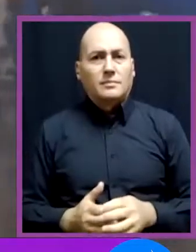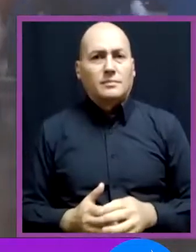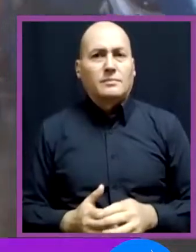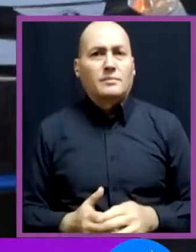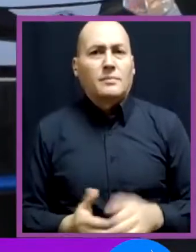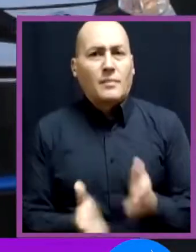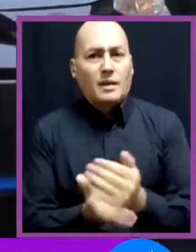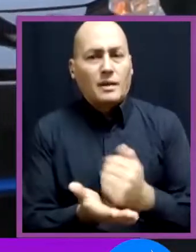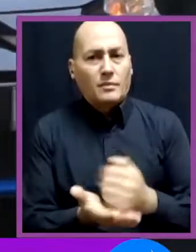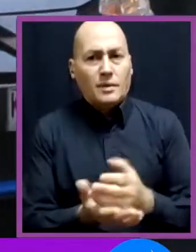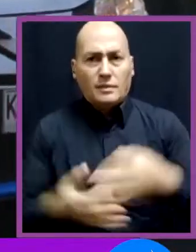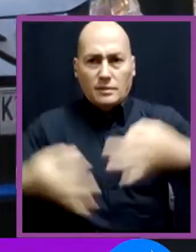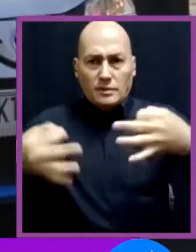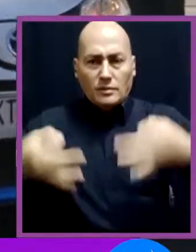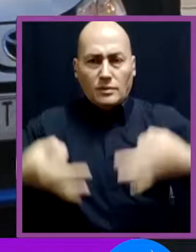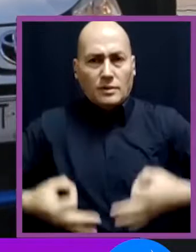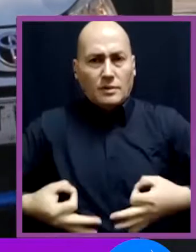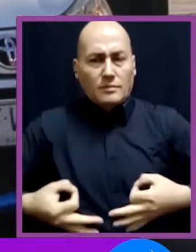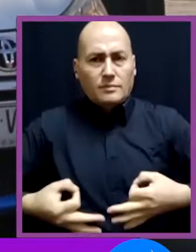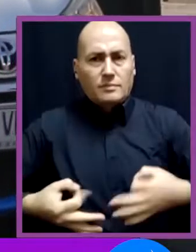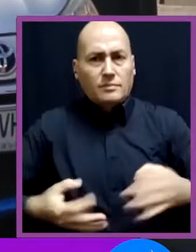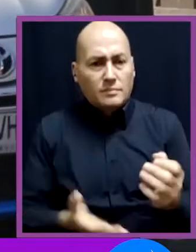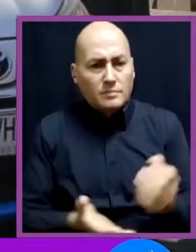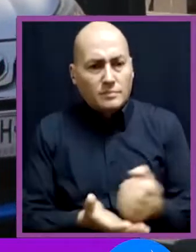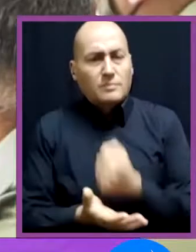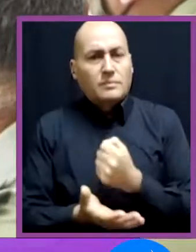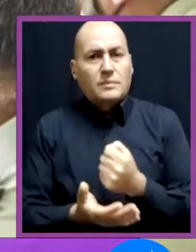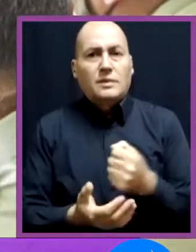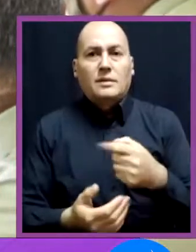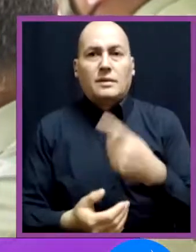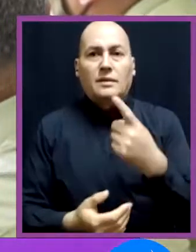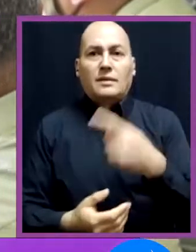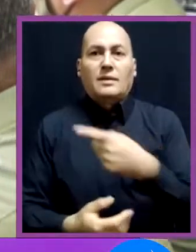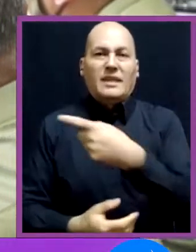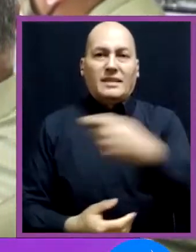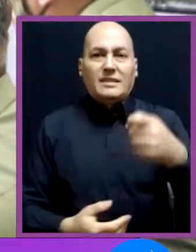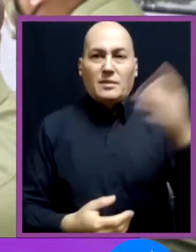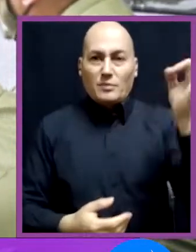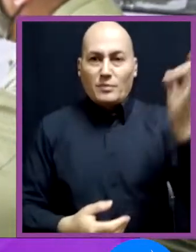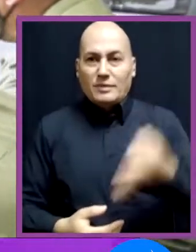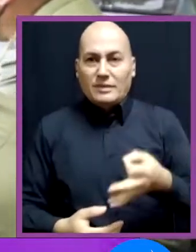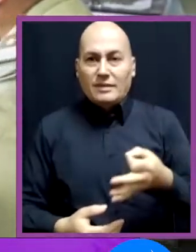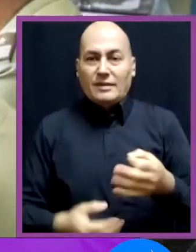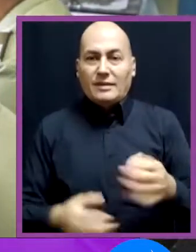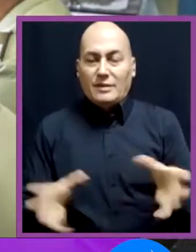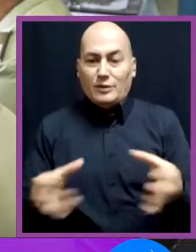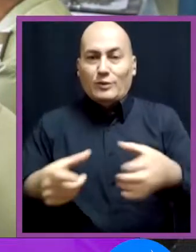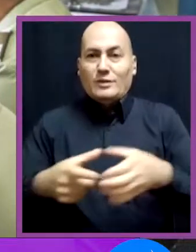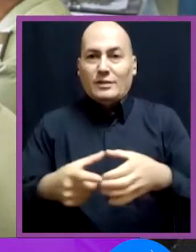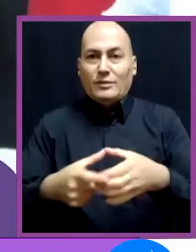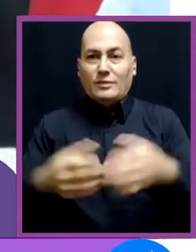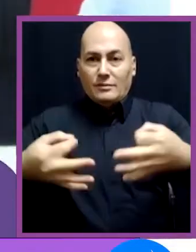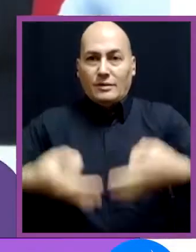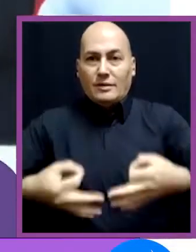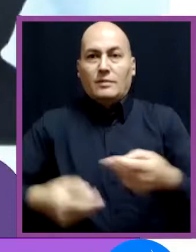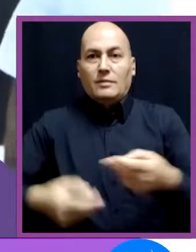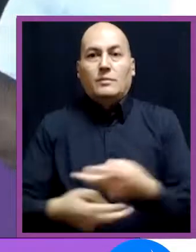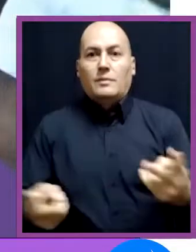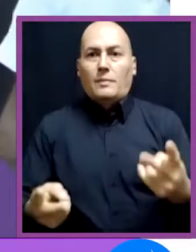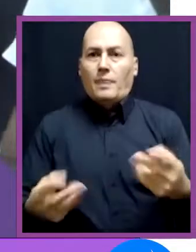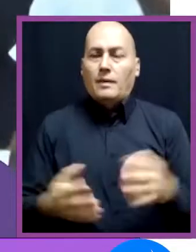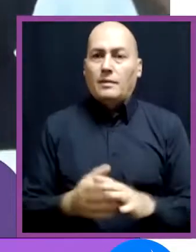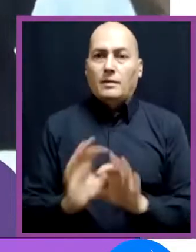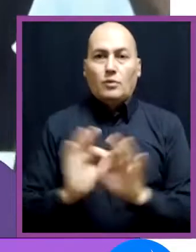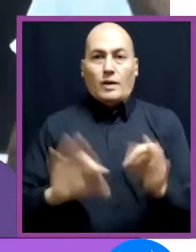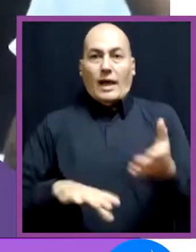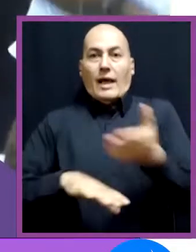Articulamos el plan de seguridad comunal. Obtuvimos un 100% de asistencia a los consejos de seguridad pública y de